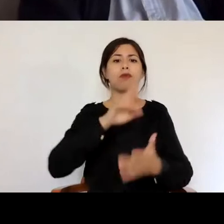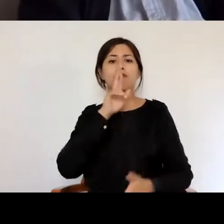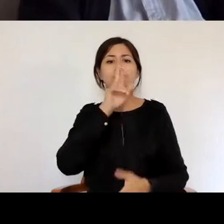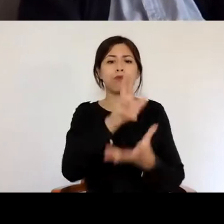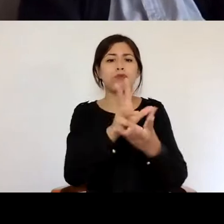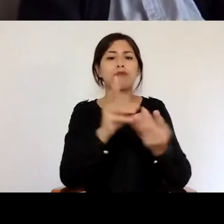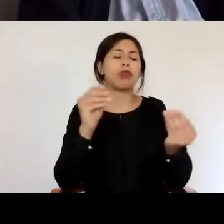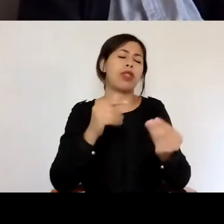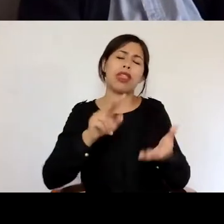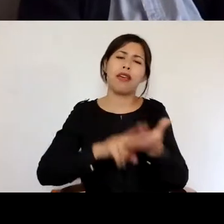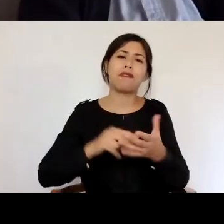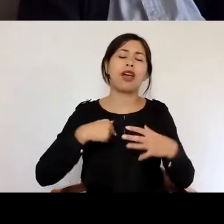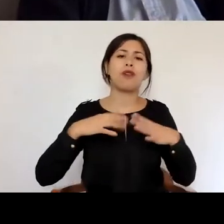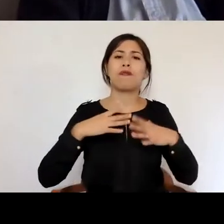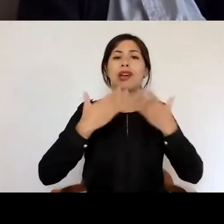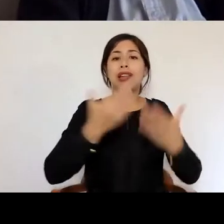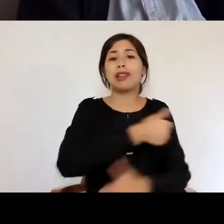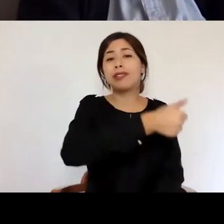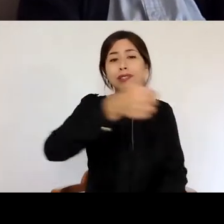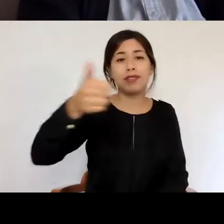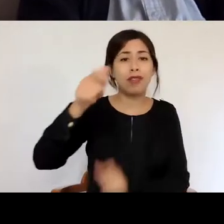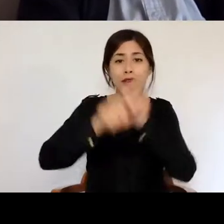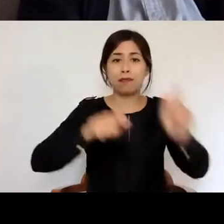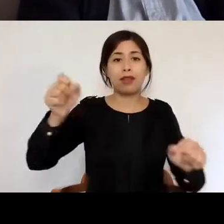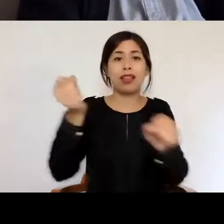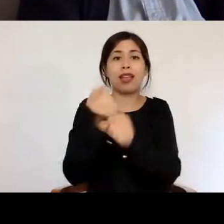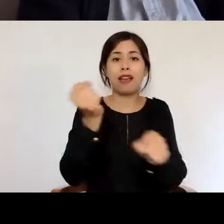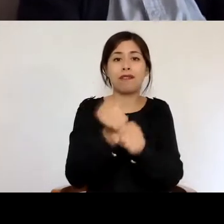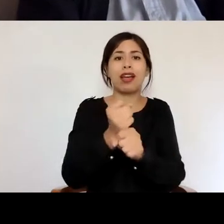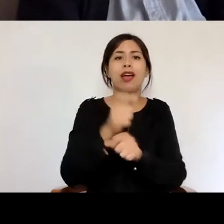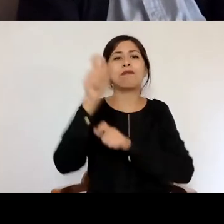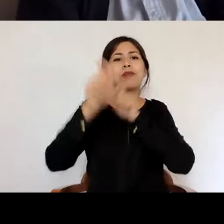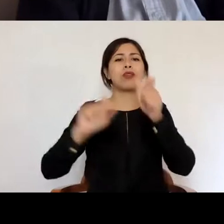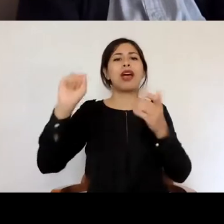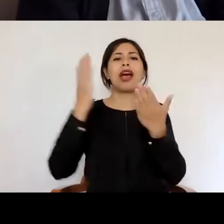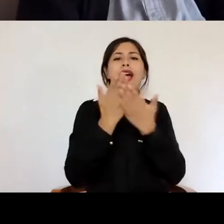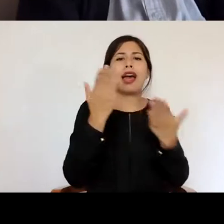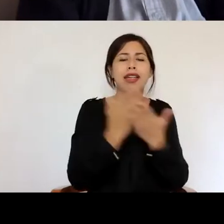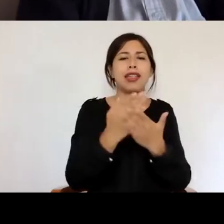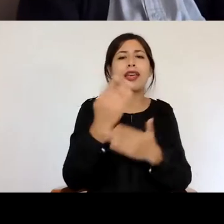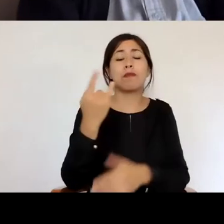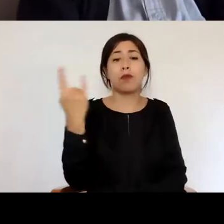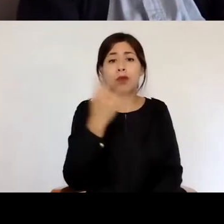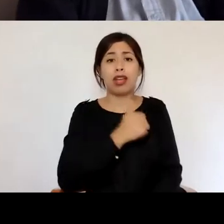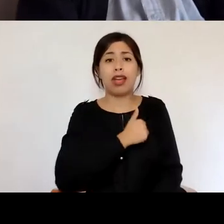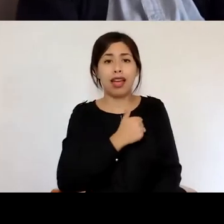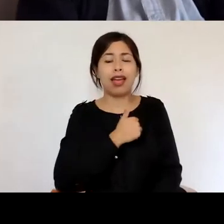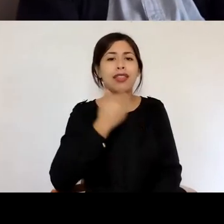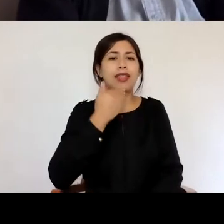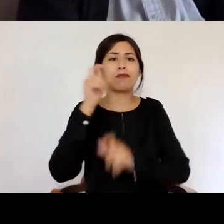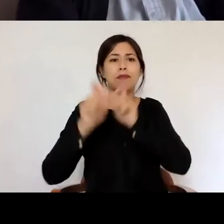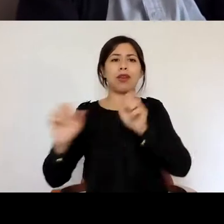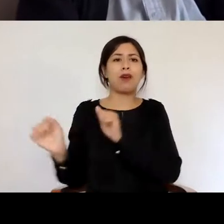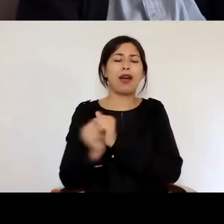felicito a todos los que han trabajado, tanto académicos de la UC como personas que nos han acompañado y como les